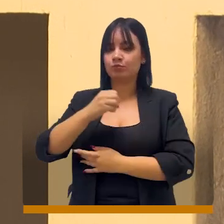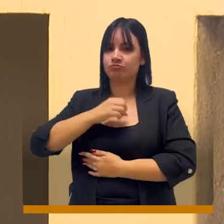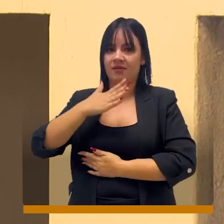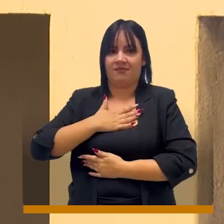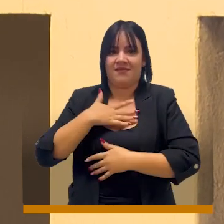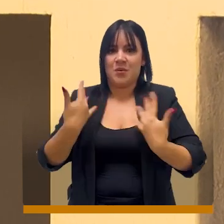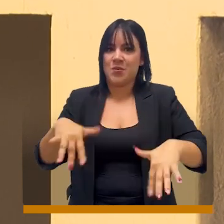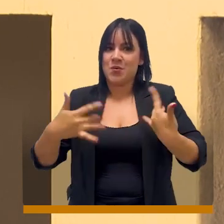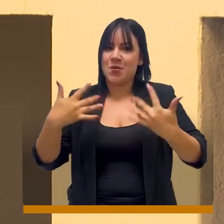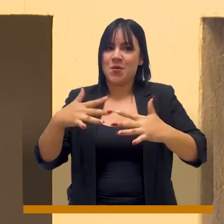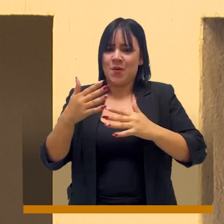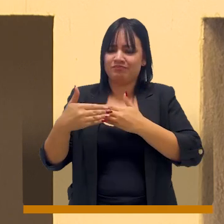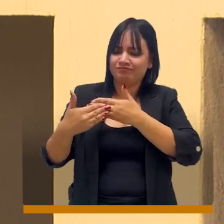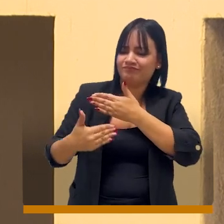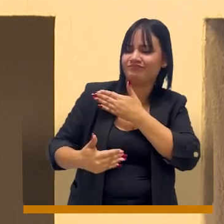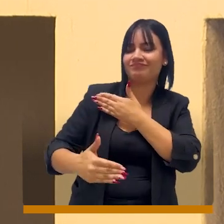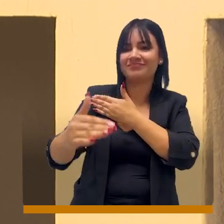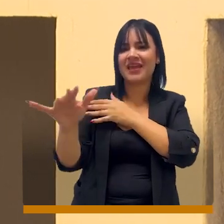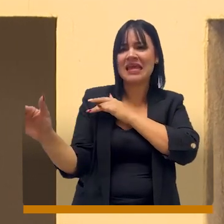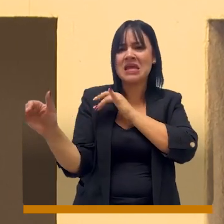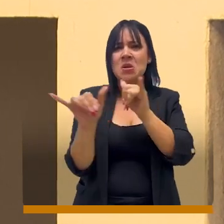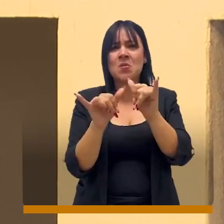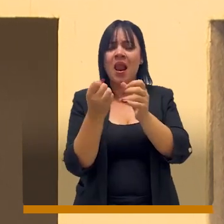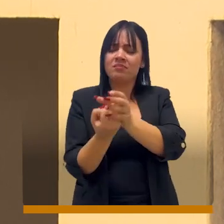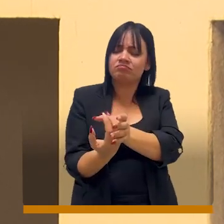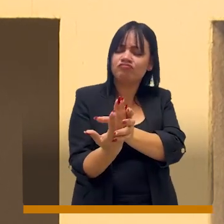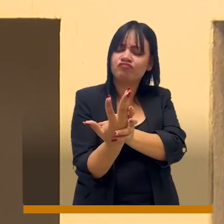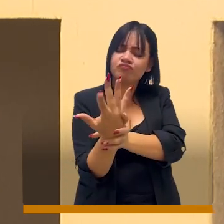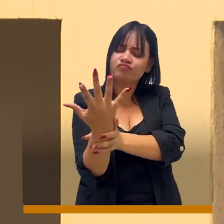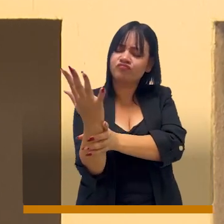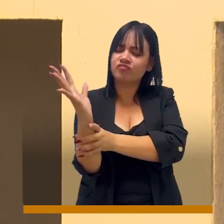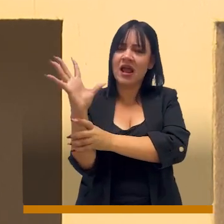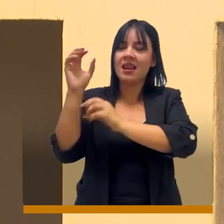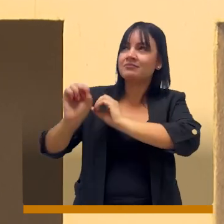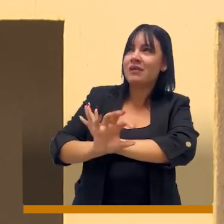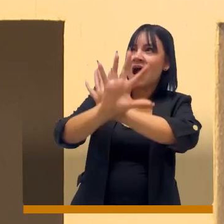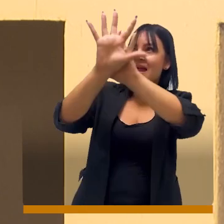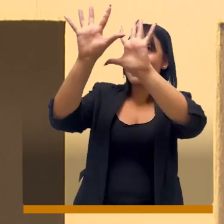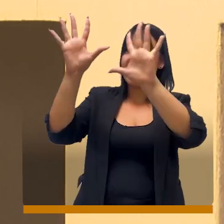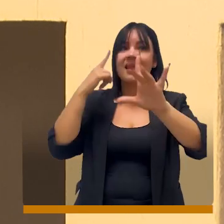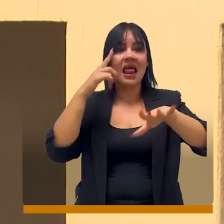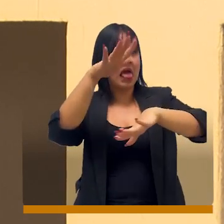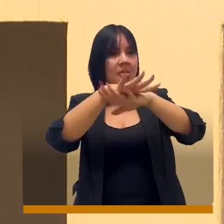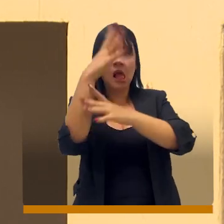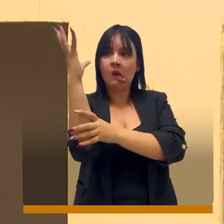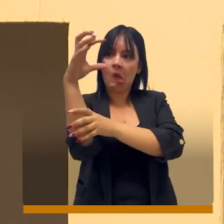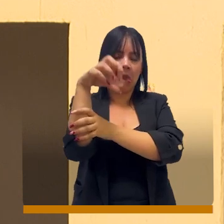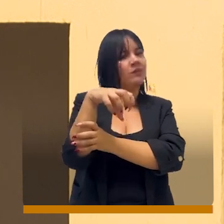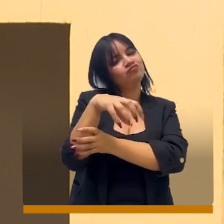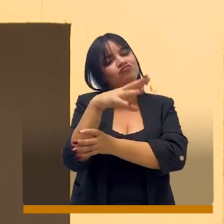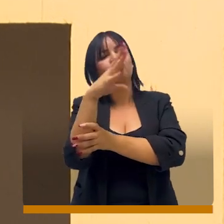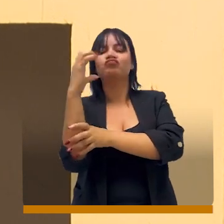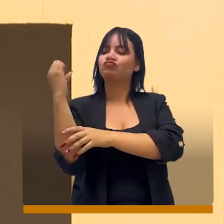cada oportunidad que nazca de este escenario sea como el de aquellas flores que en la mañana nacen y en la tarde